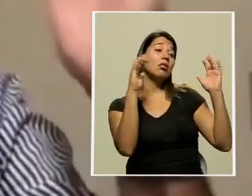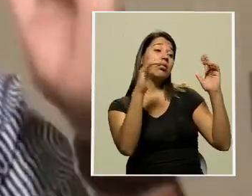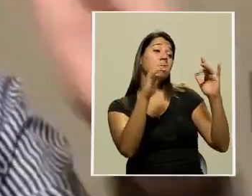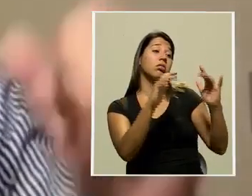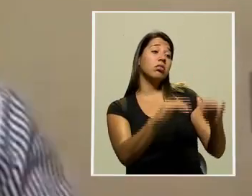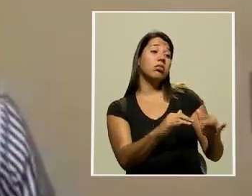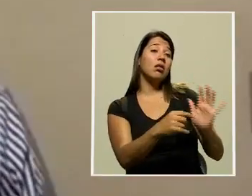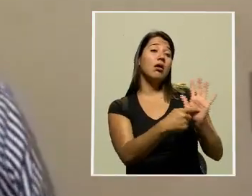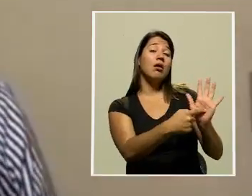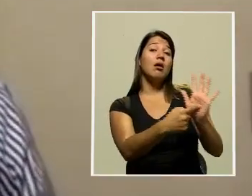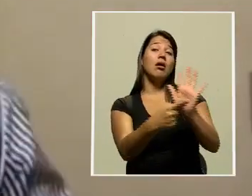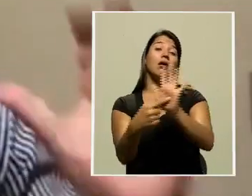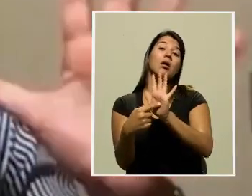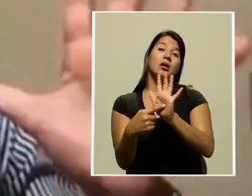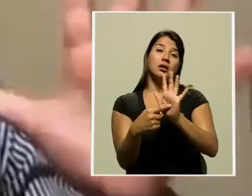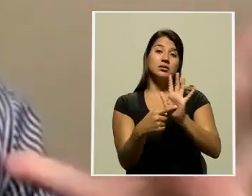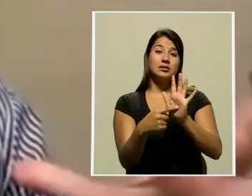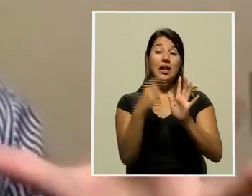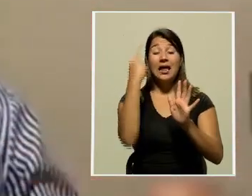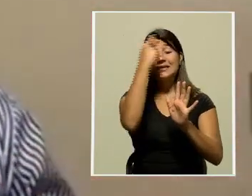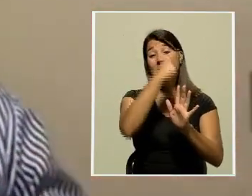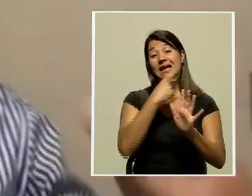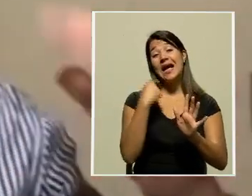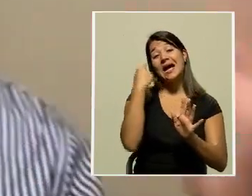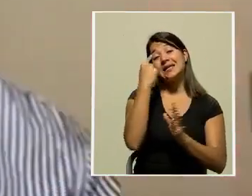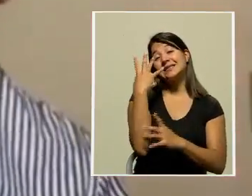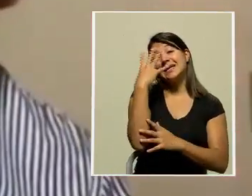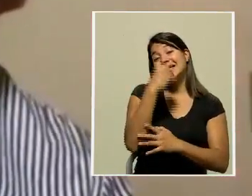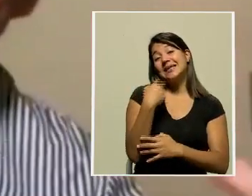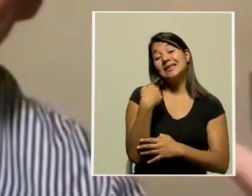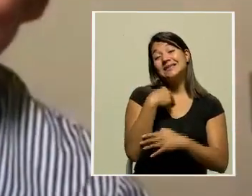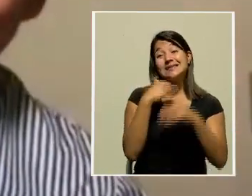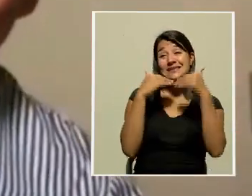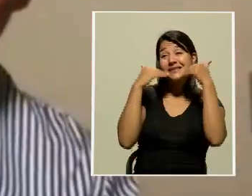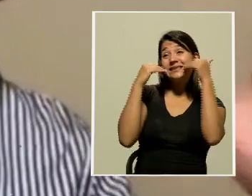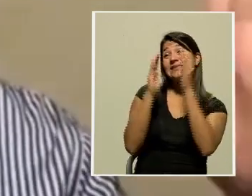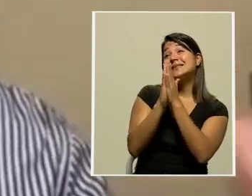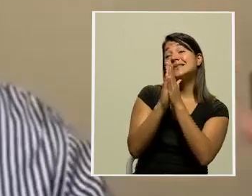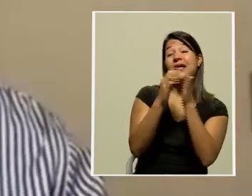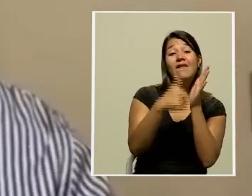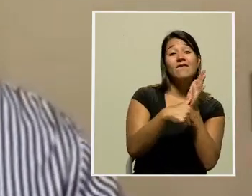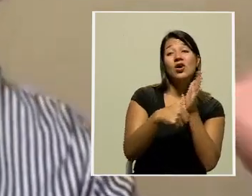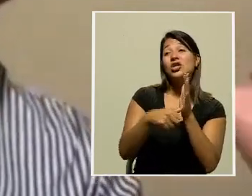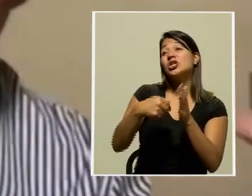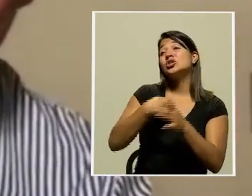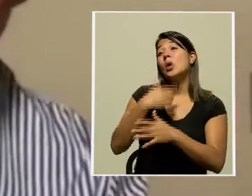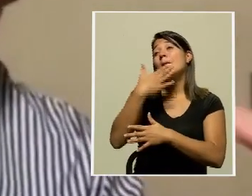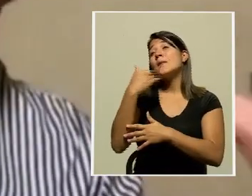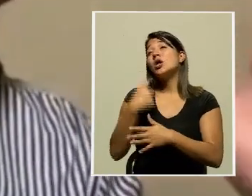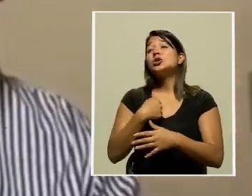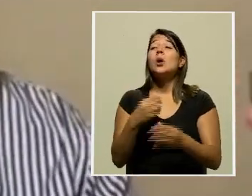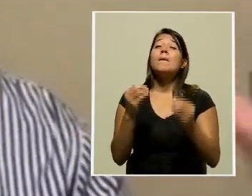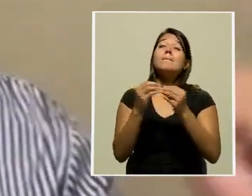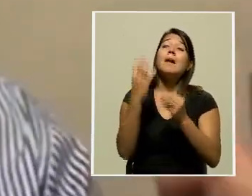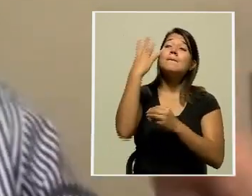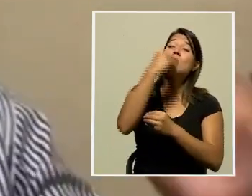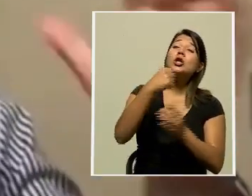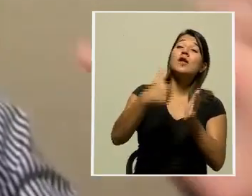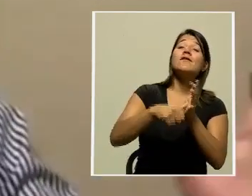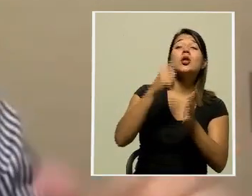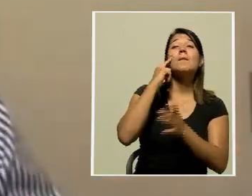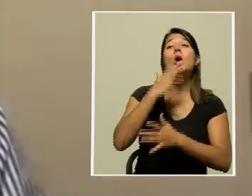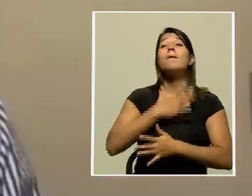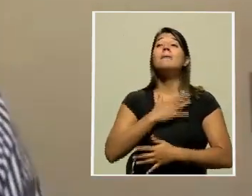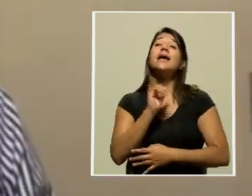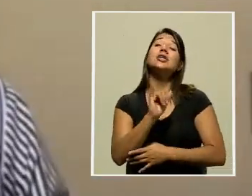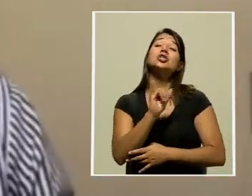y en las cámaras de televisión las caras lindas nuestras, sonriendo, pidiéndole el voto, yo soy el mejor, el más bonito, vote por mí, es lo